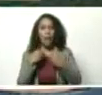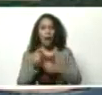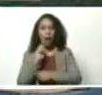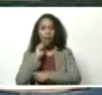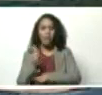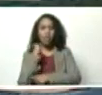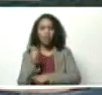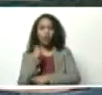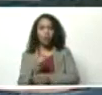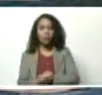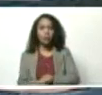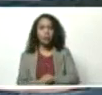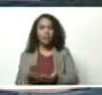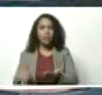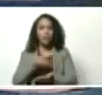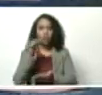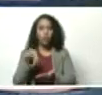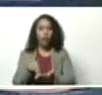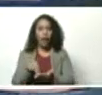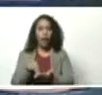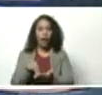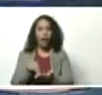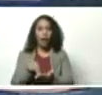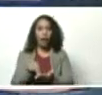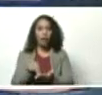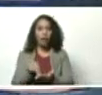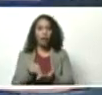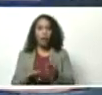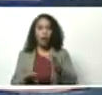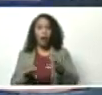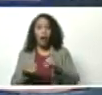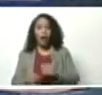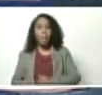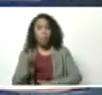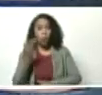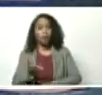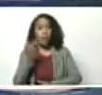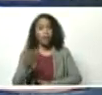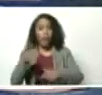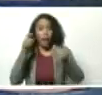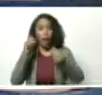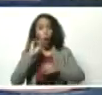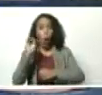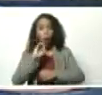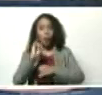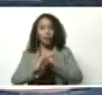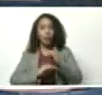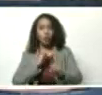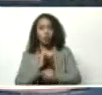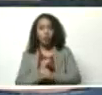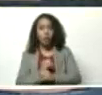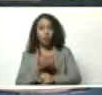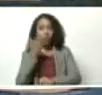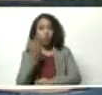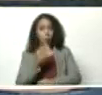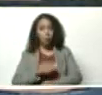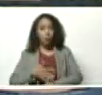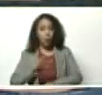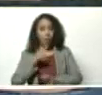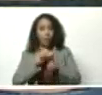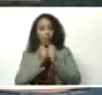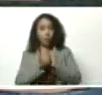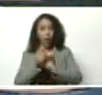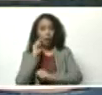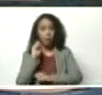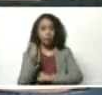inversión nacional, fundamentalmente o internacional. Y usted se podrá convertir